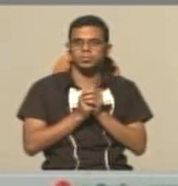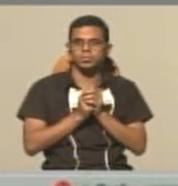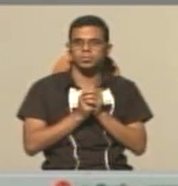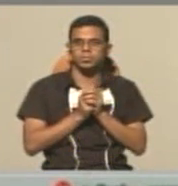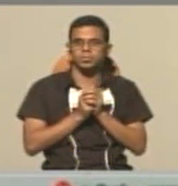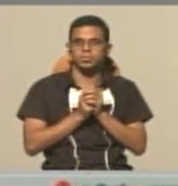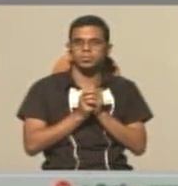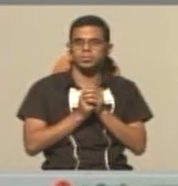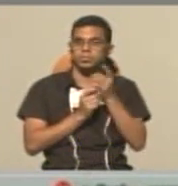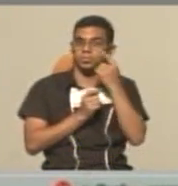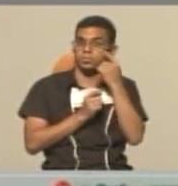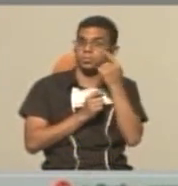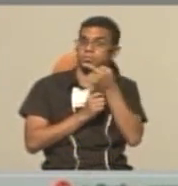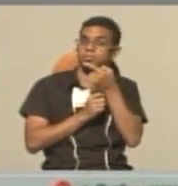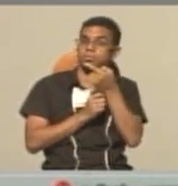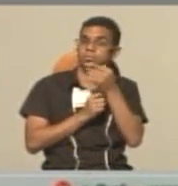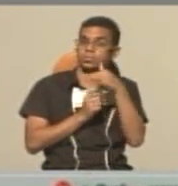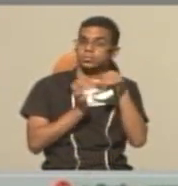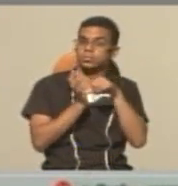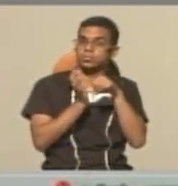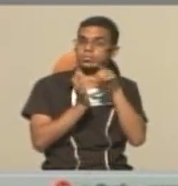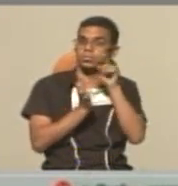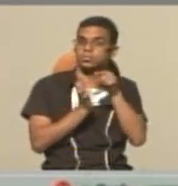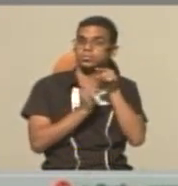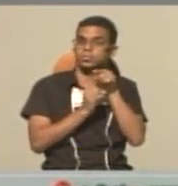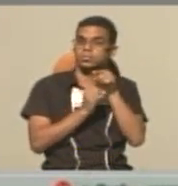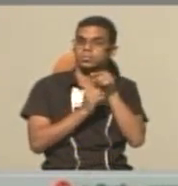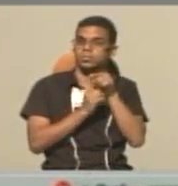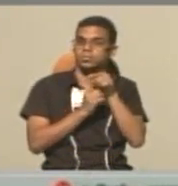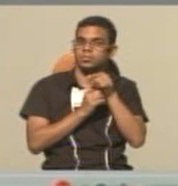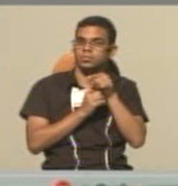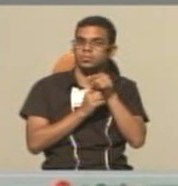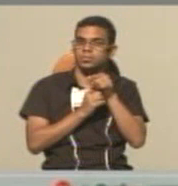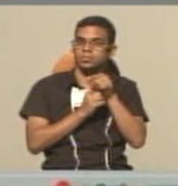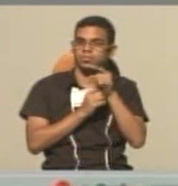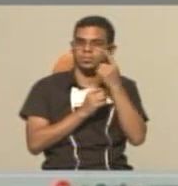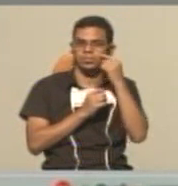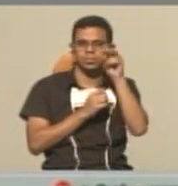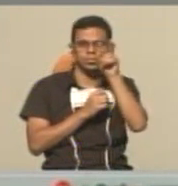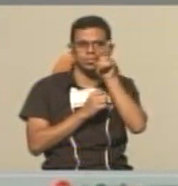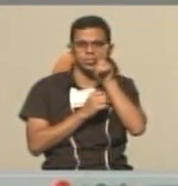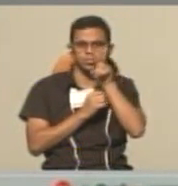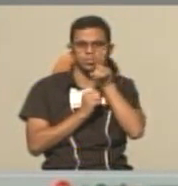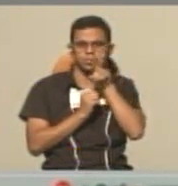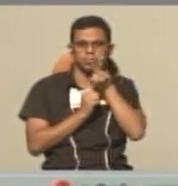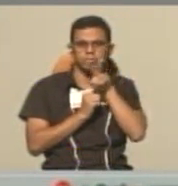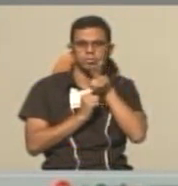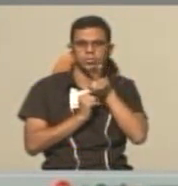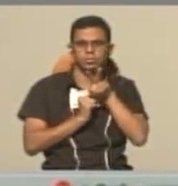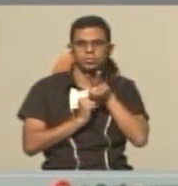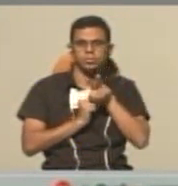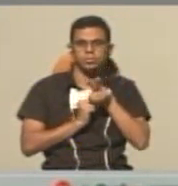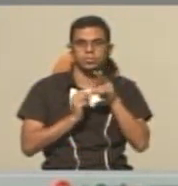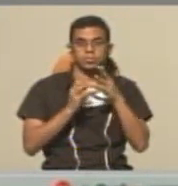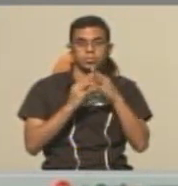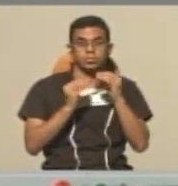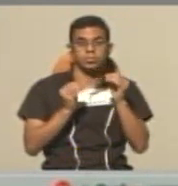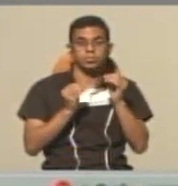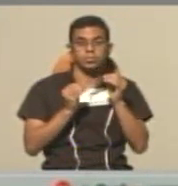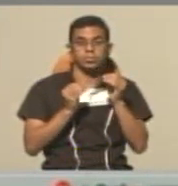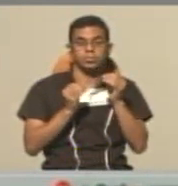Efectos del menú principal. Y se mostrarán todos los efectos que